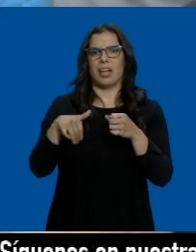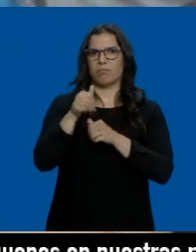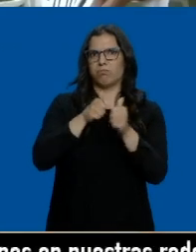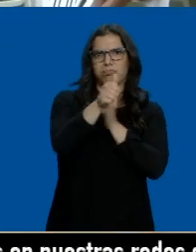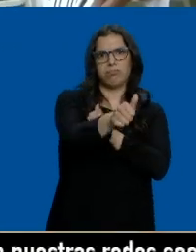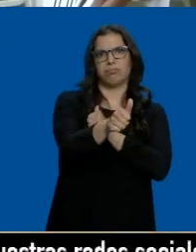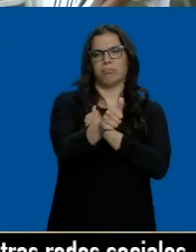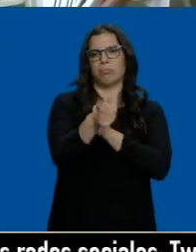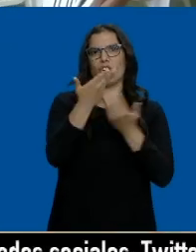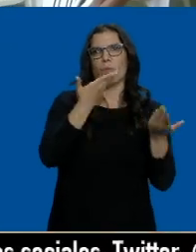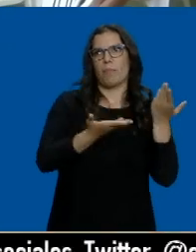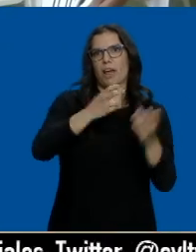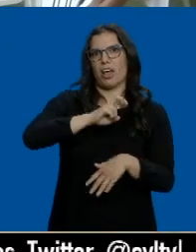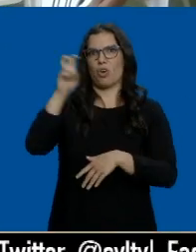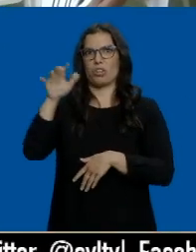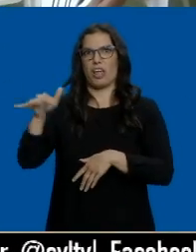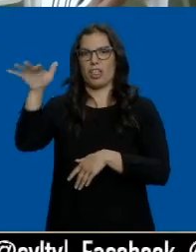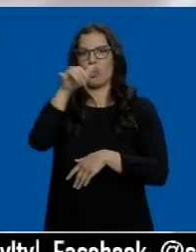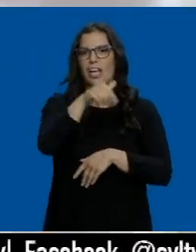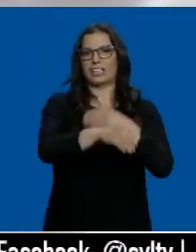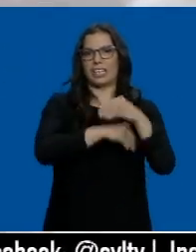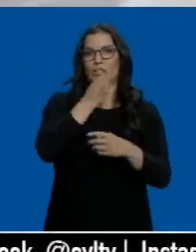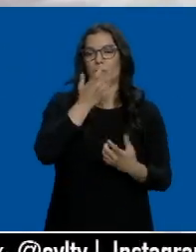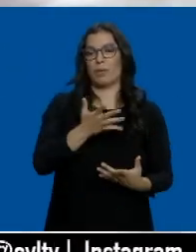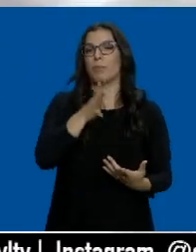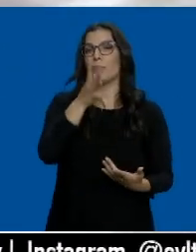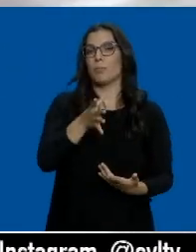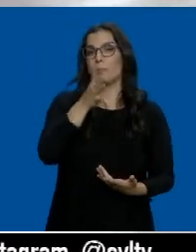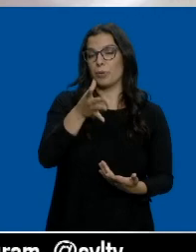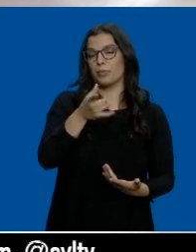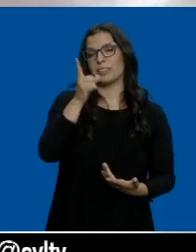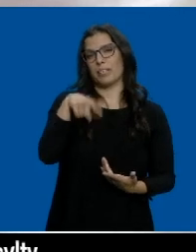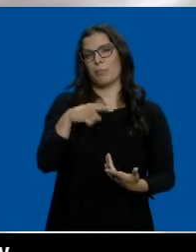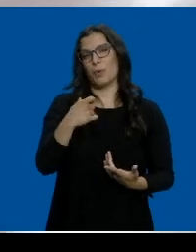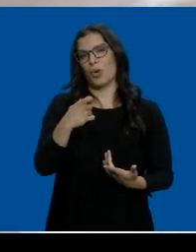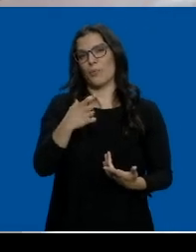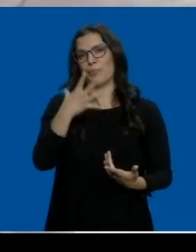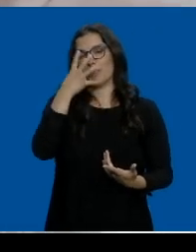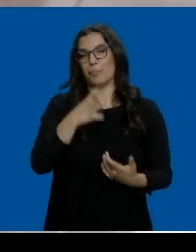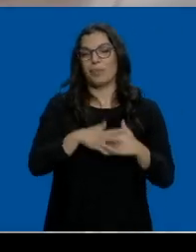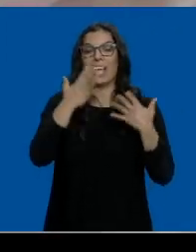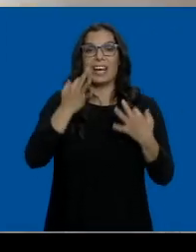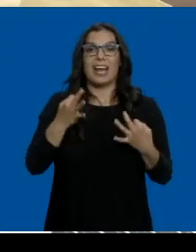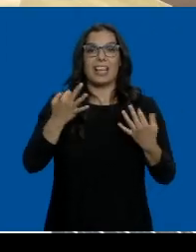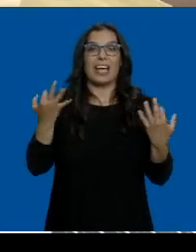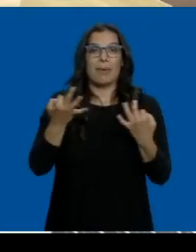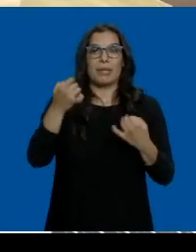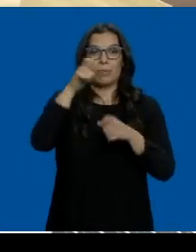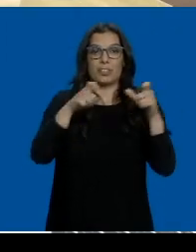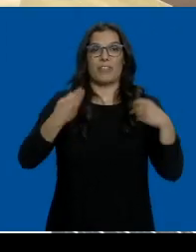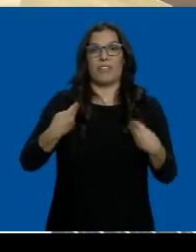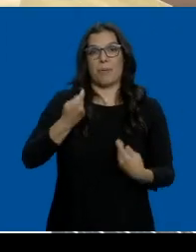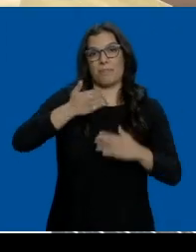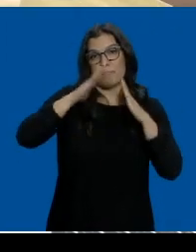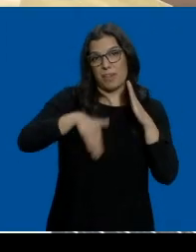por delante de otros puntos. Se han hecho las cosas bien, pero la explicación también es amarga. Realmente, claro, como tenemos menos población